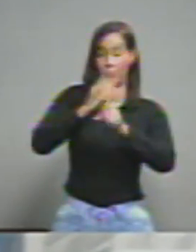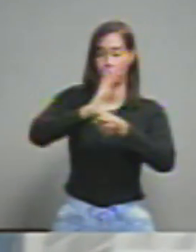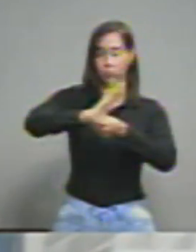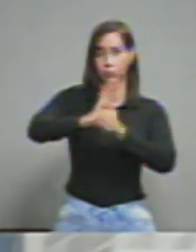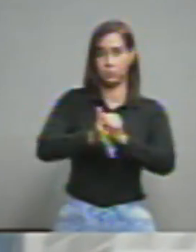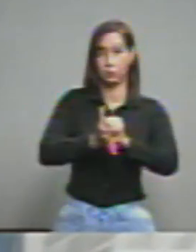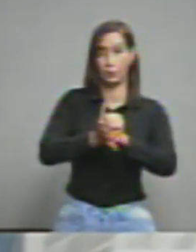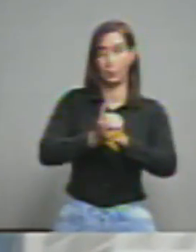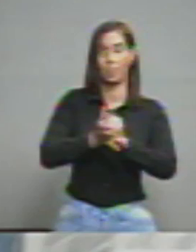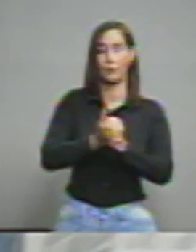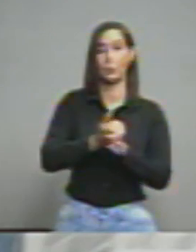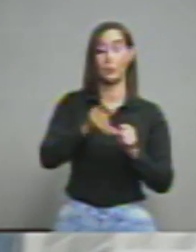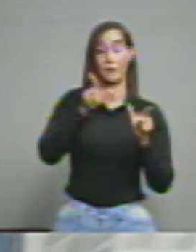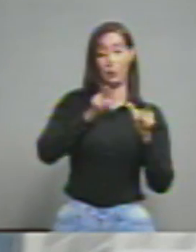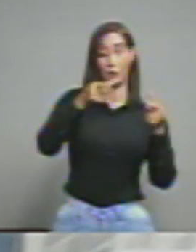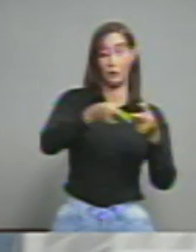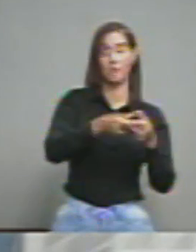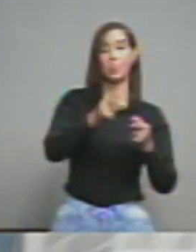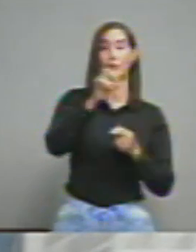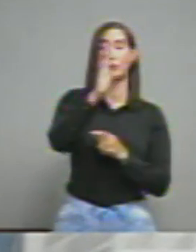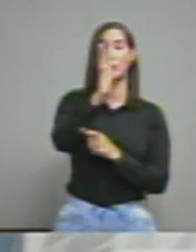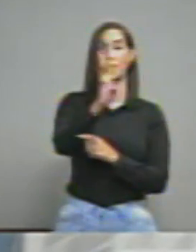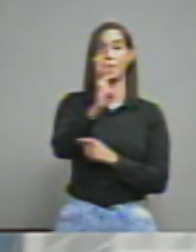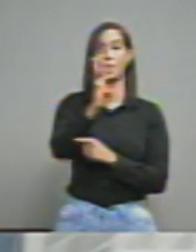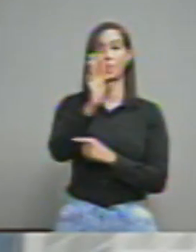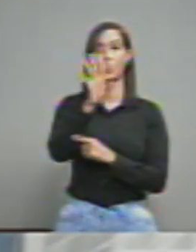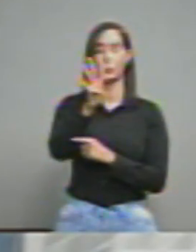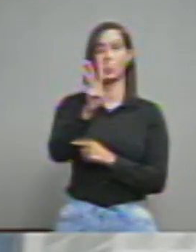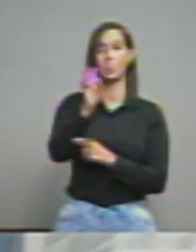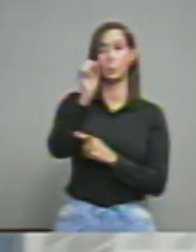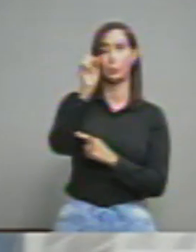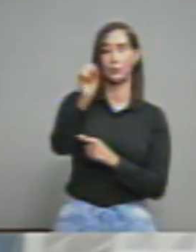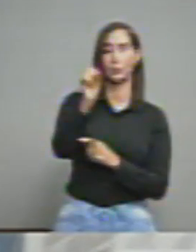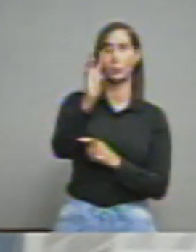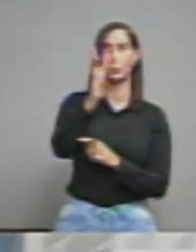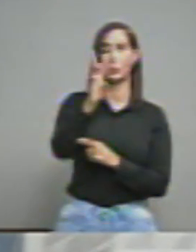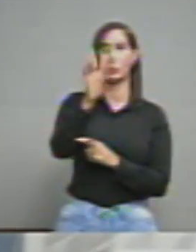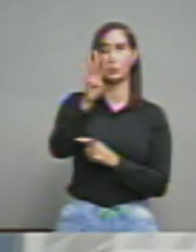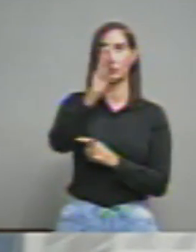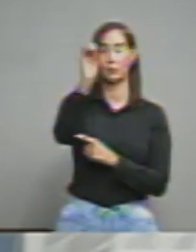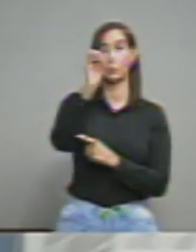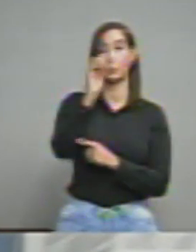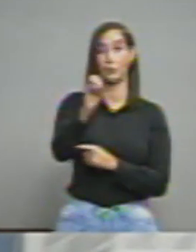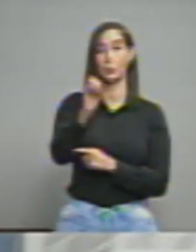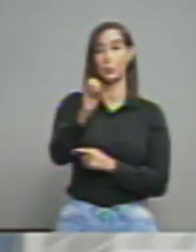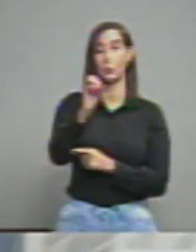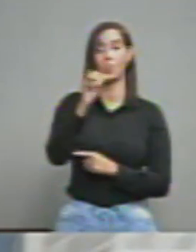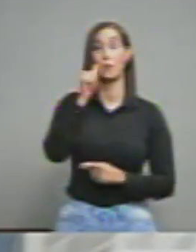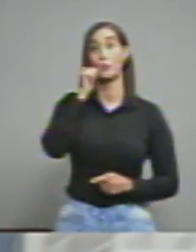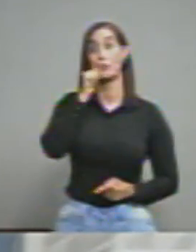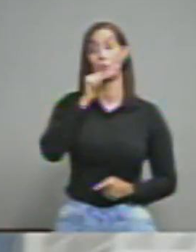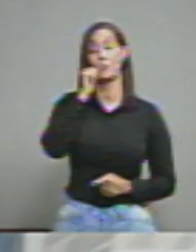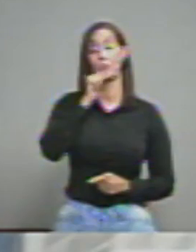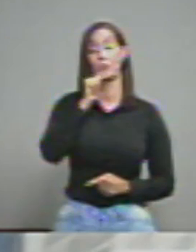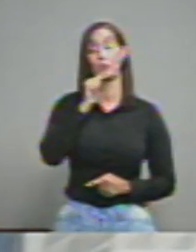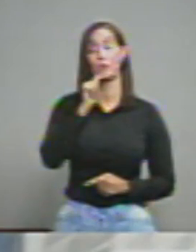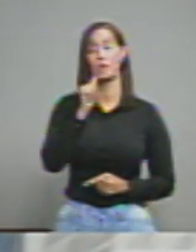los cuales 64.84 por ciento son del sexo femenino